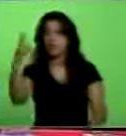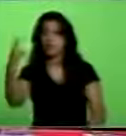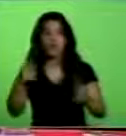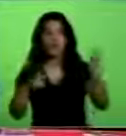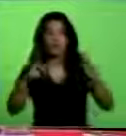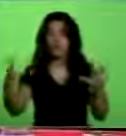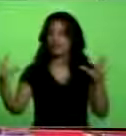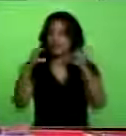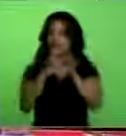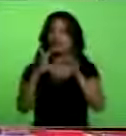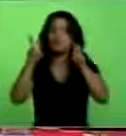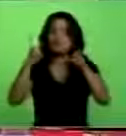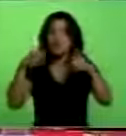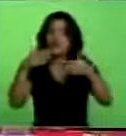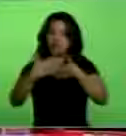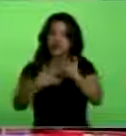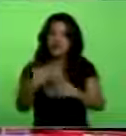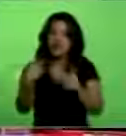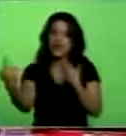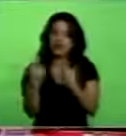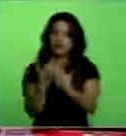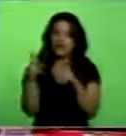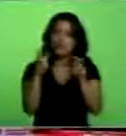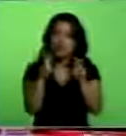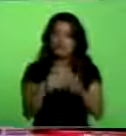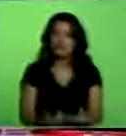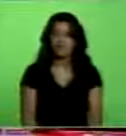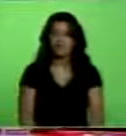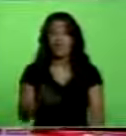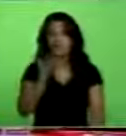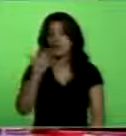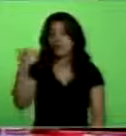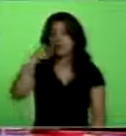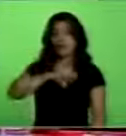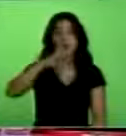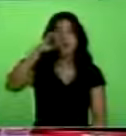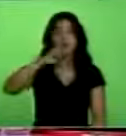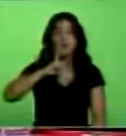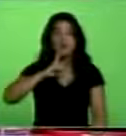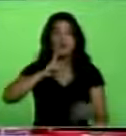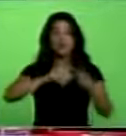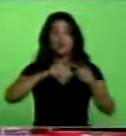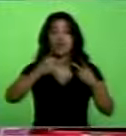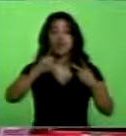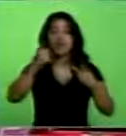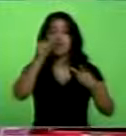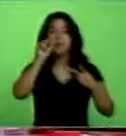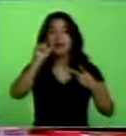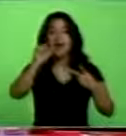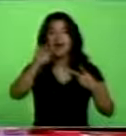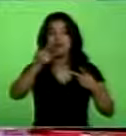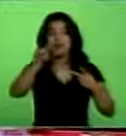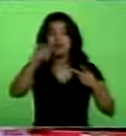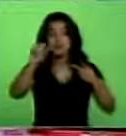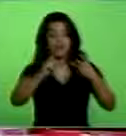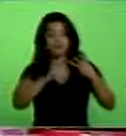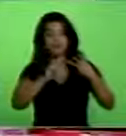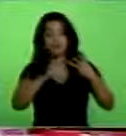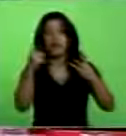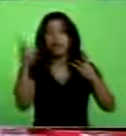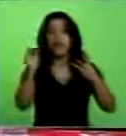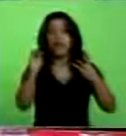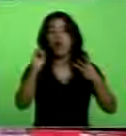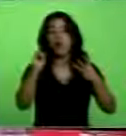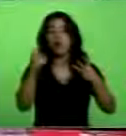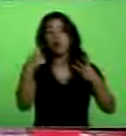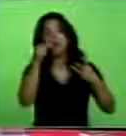Venezuela. Si nuestros libertadores, Bolívar-Artigas, Sucre-Artigas, Bolívar-San Martín,